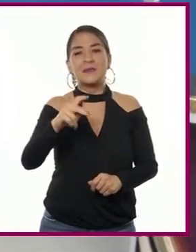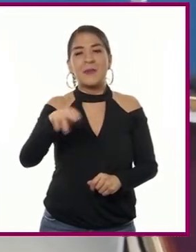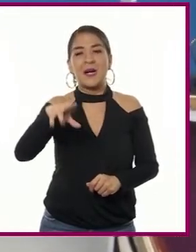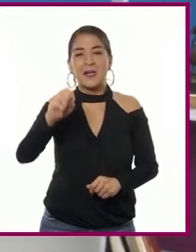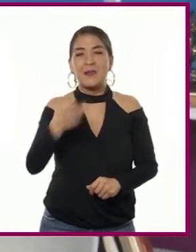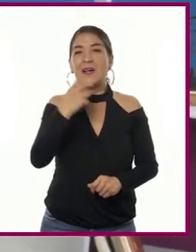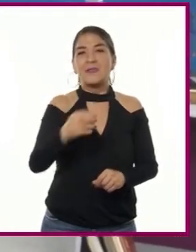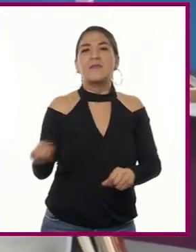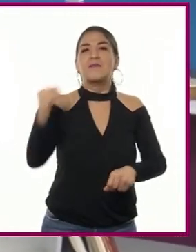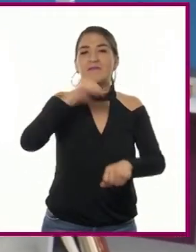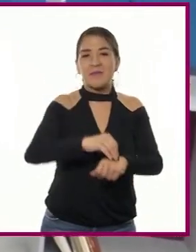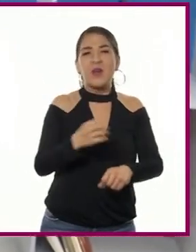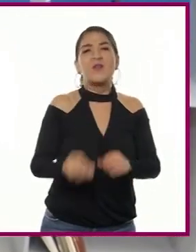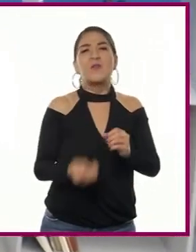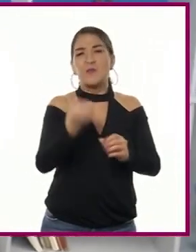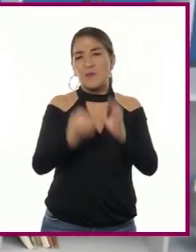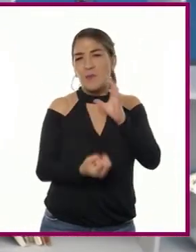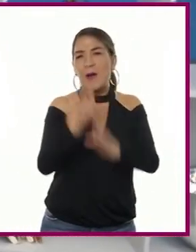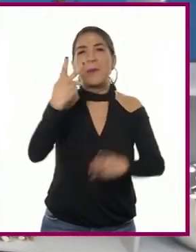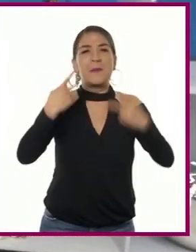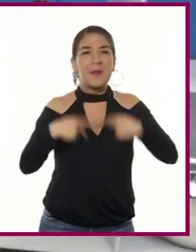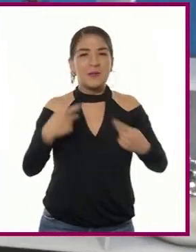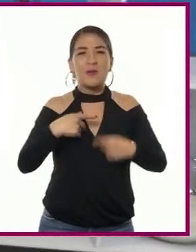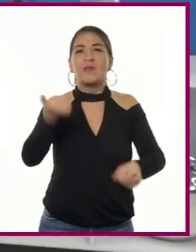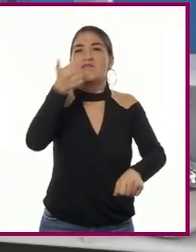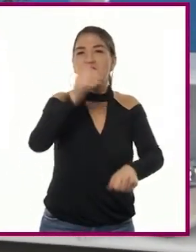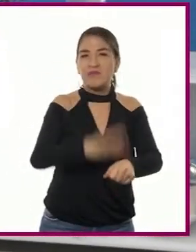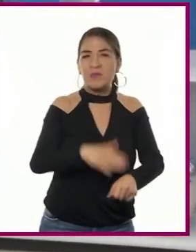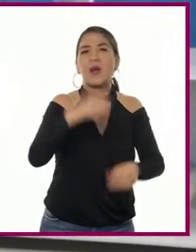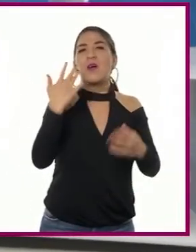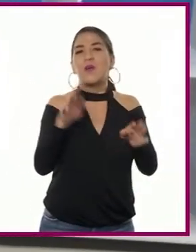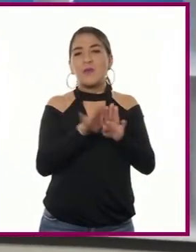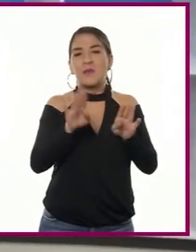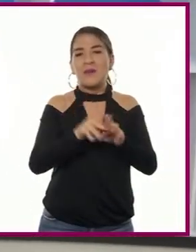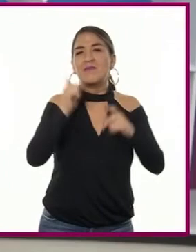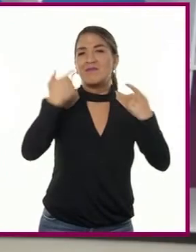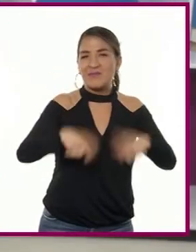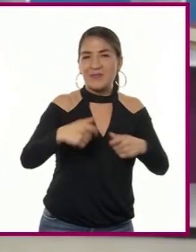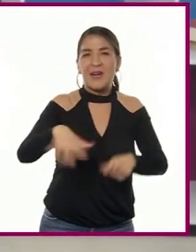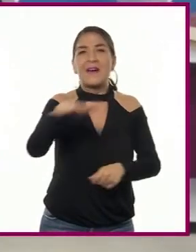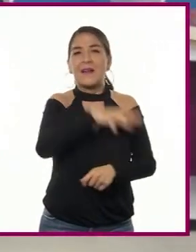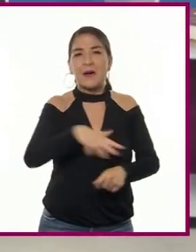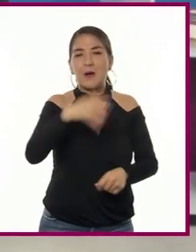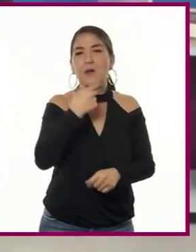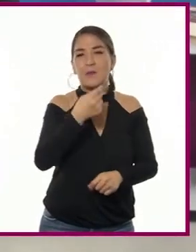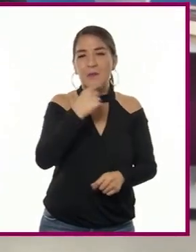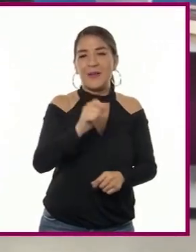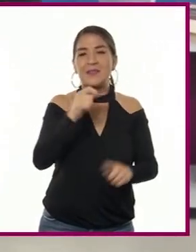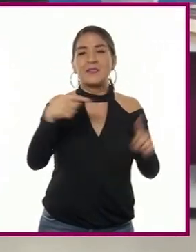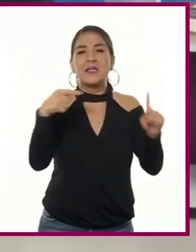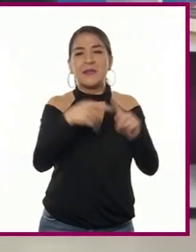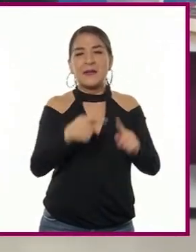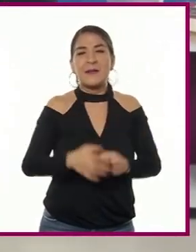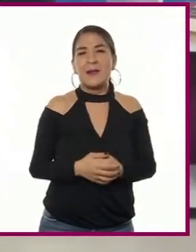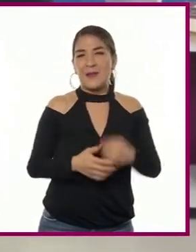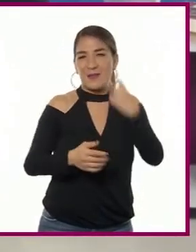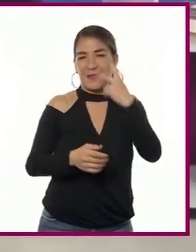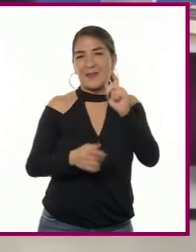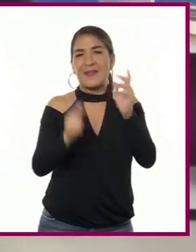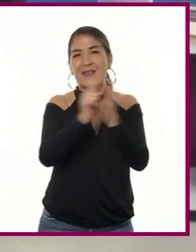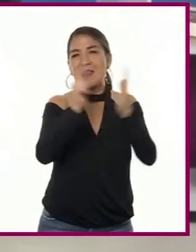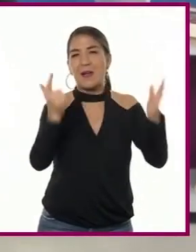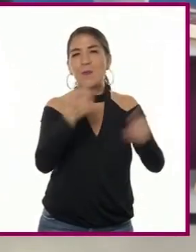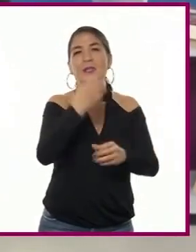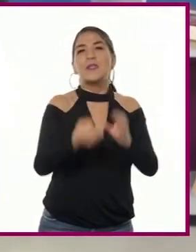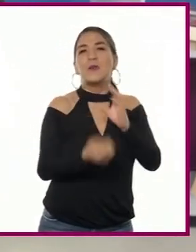llegada de una gran cantidad de nuevos burócratas y administradores. Como señalan Dorothy Tang y Carlos Marichal en el libro de